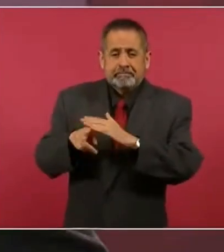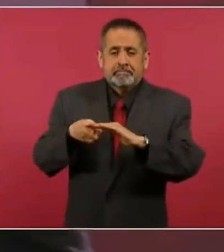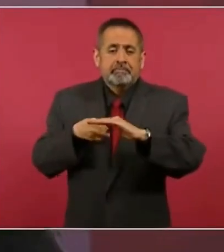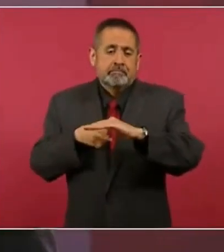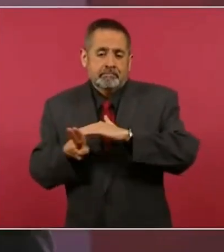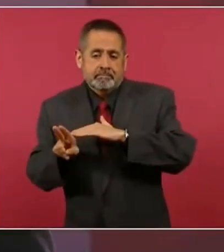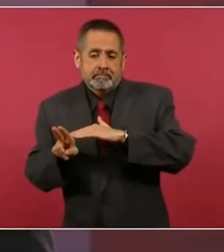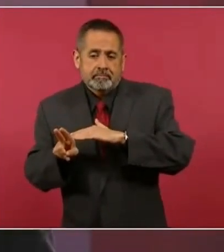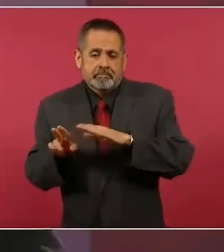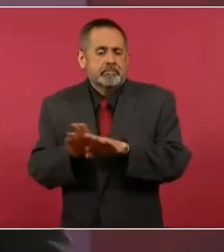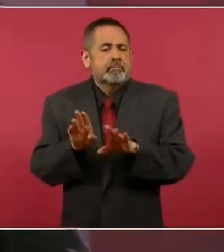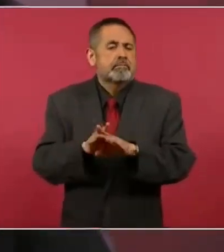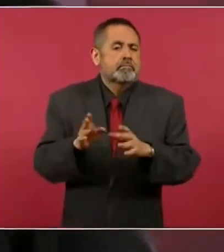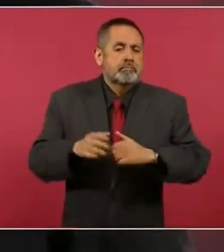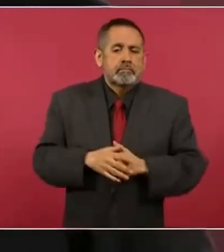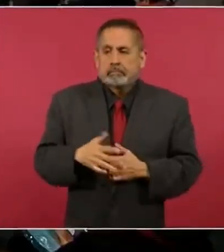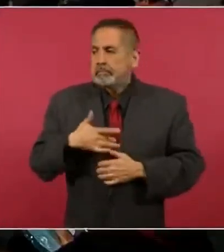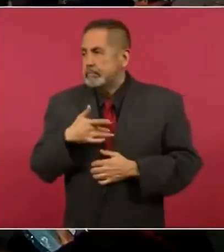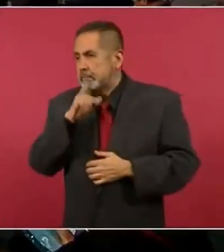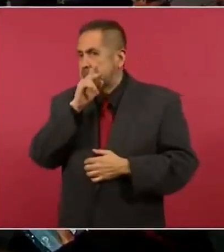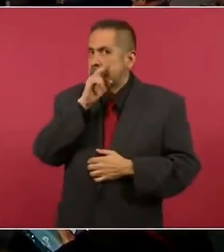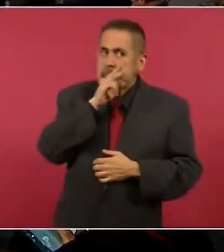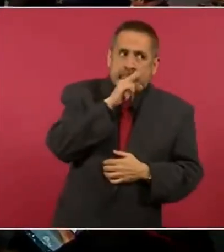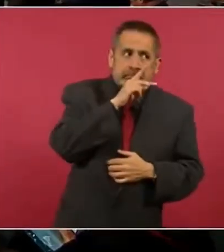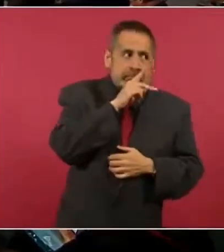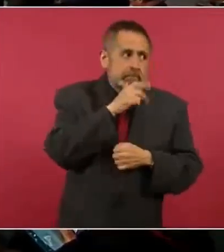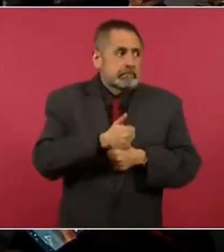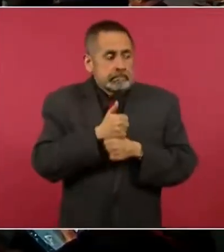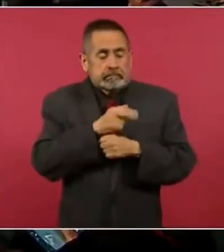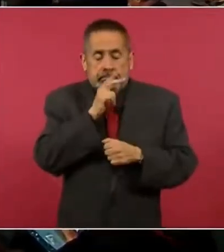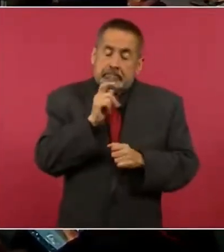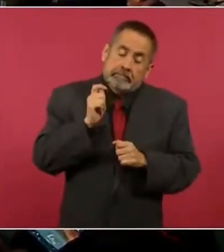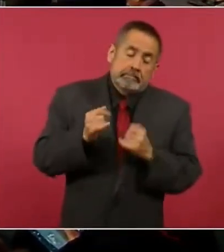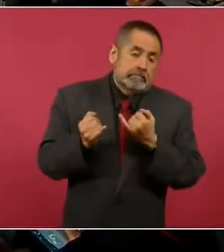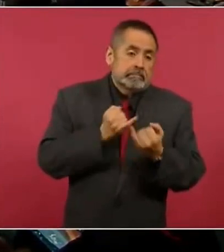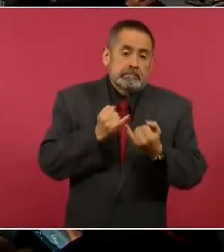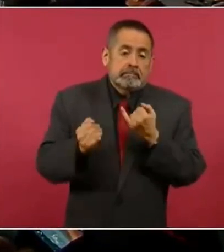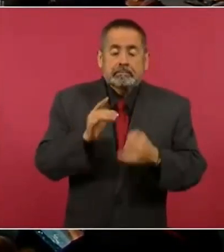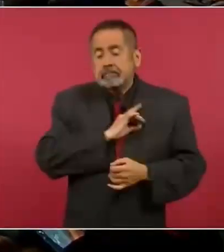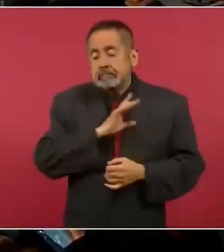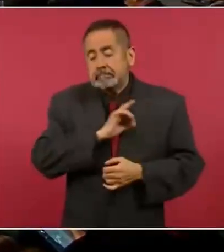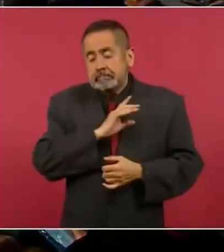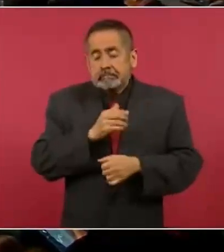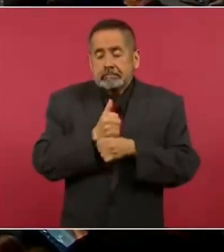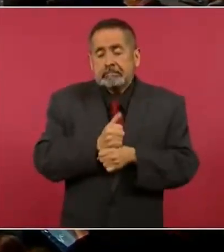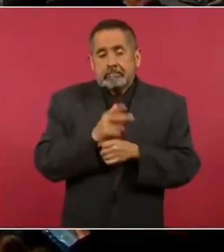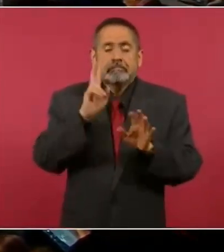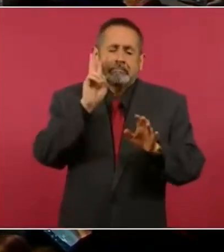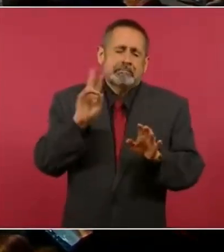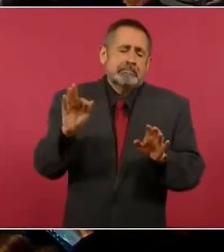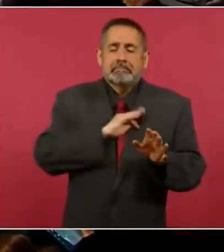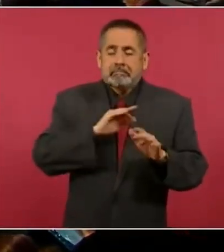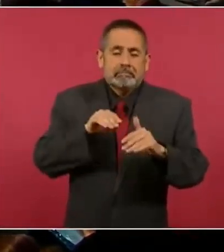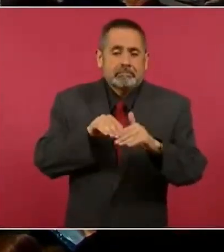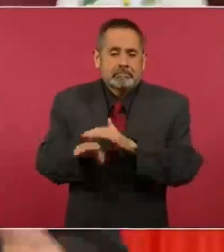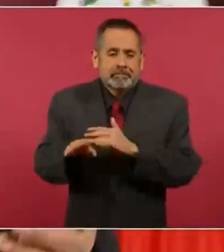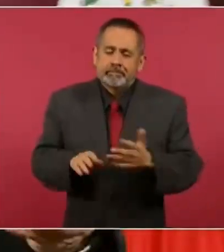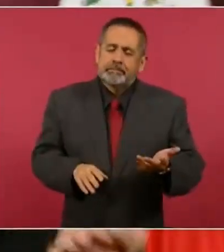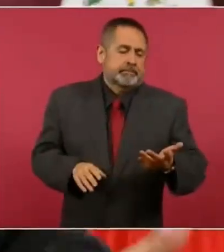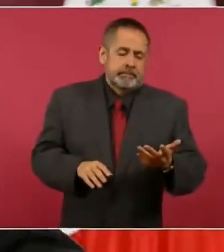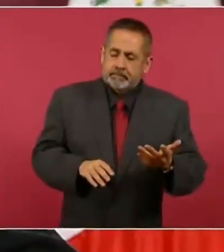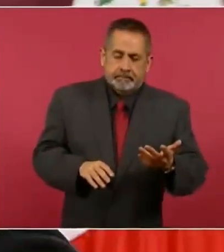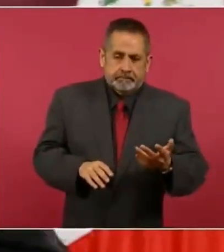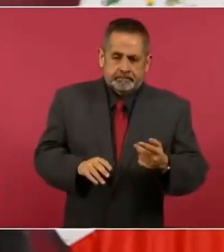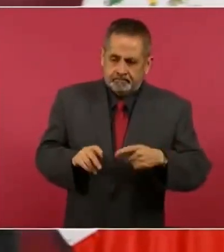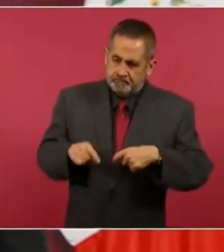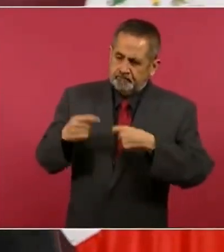vivir? Con la zozobra, con miedo, con temor. Pues tenemos